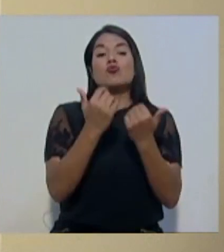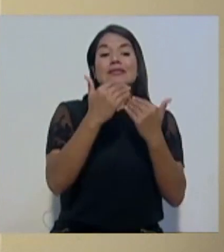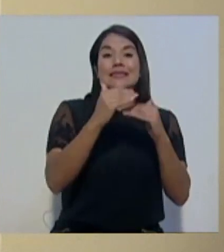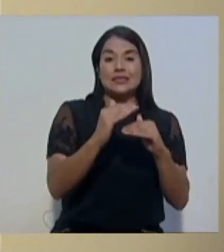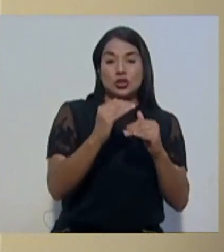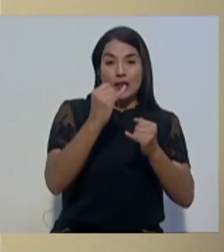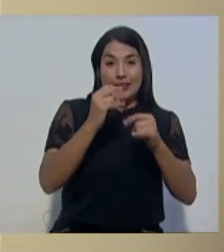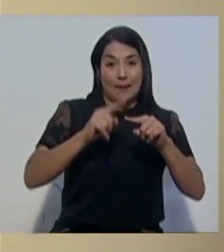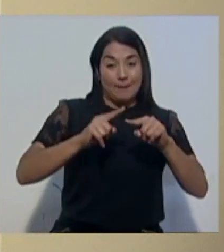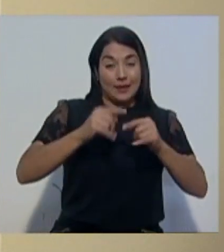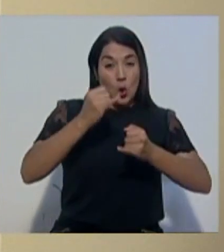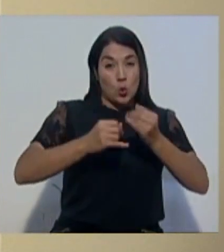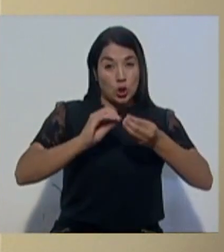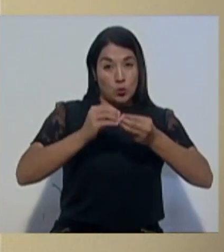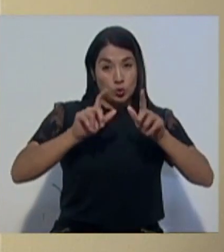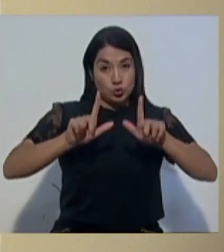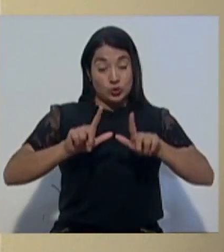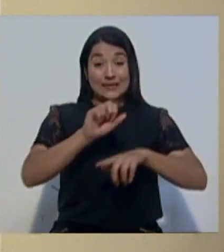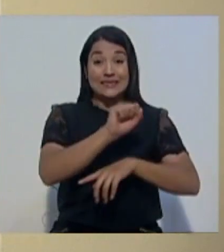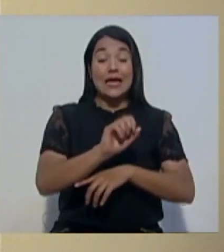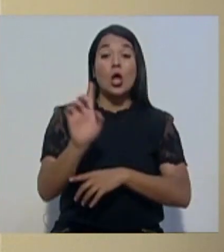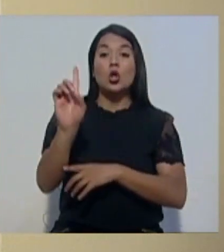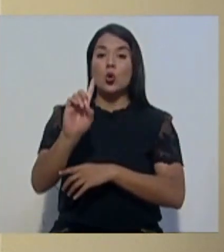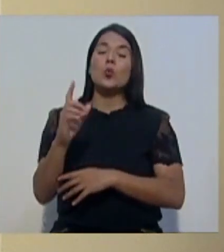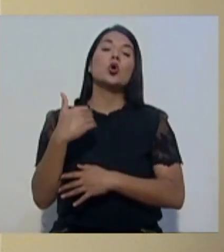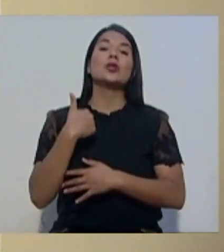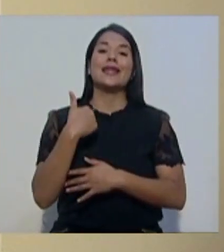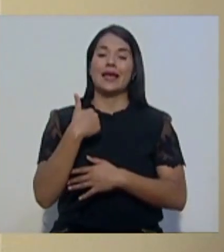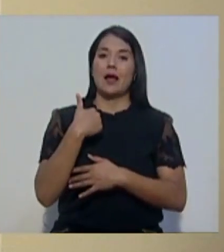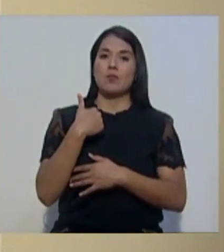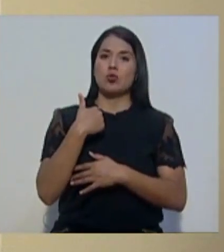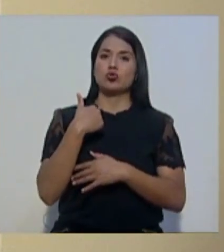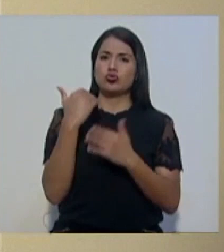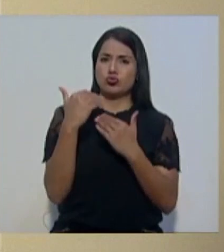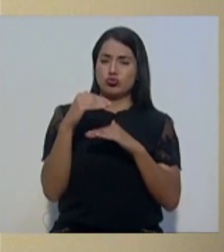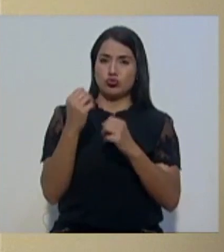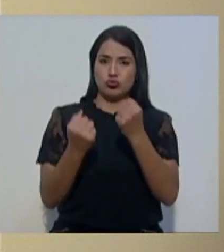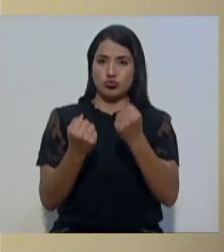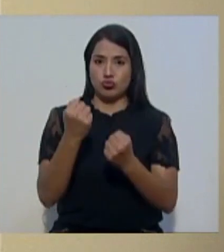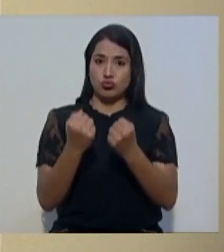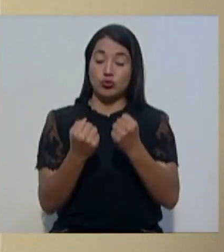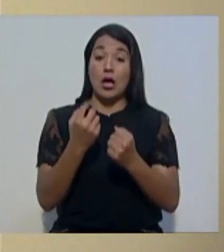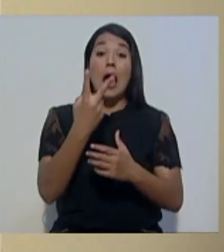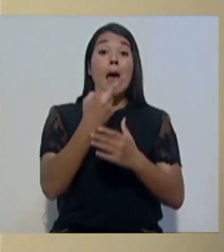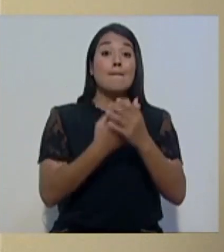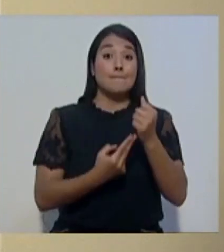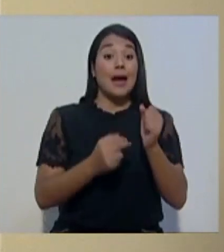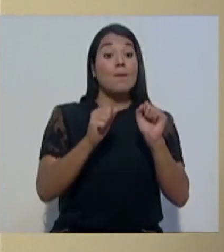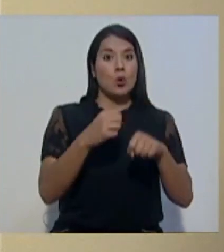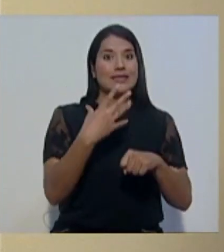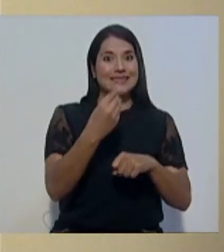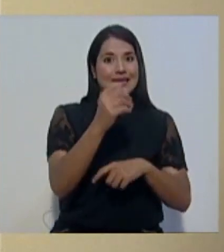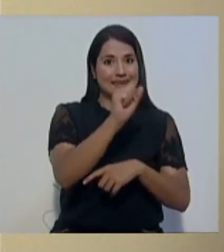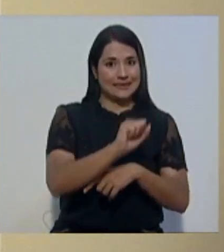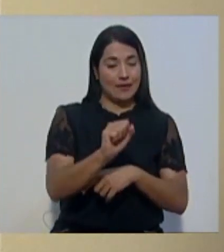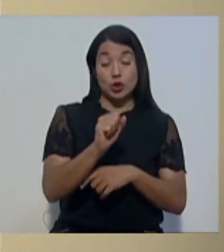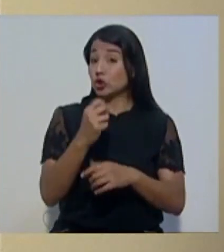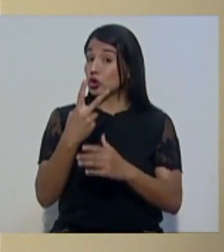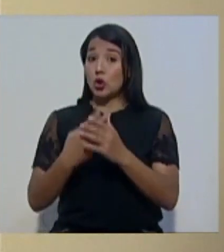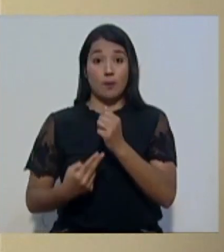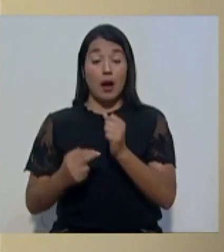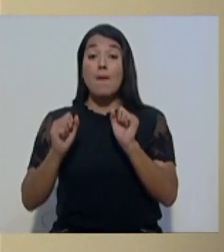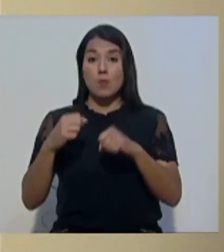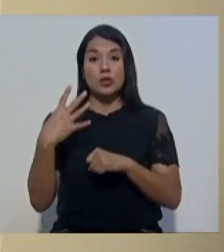y los días sábados y domingos tendremos la restricción de las placas pares para el día sábado y las placas